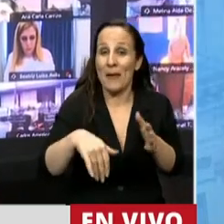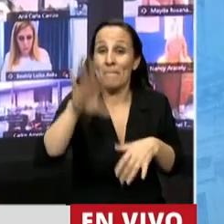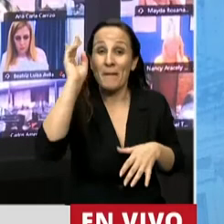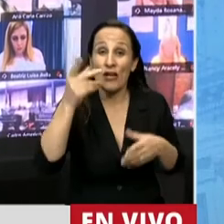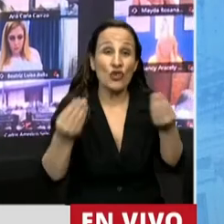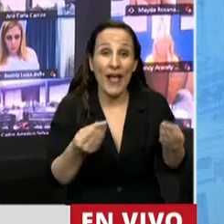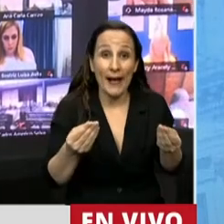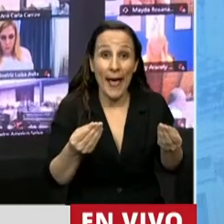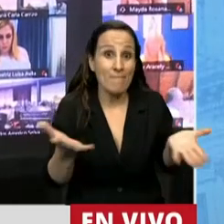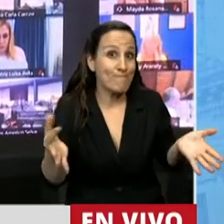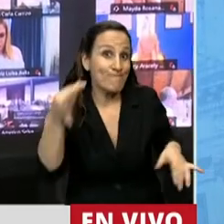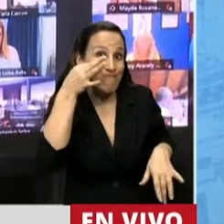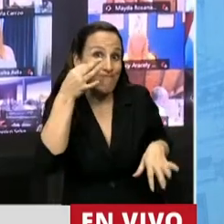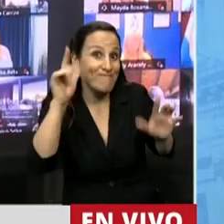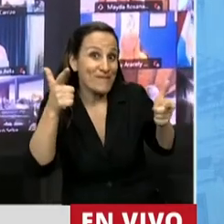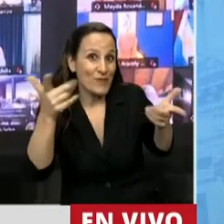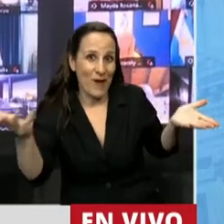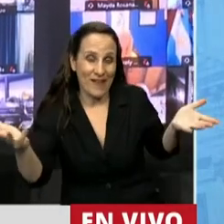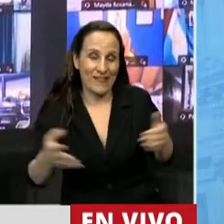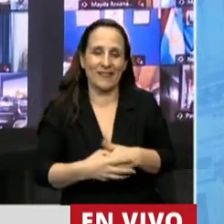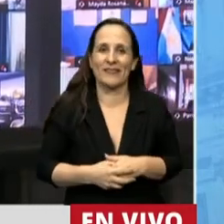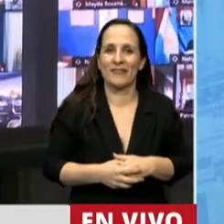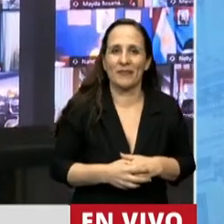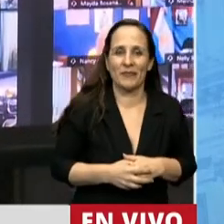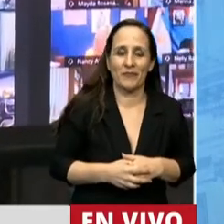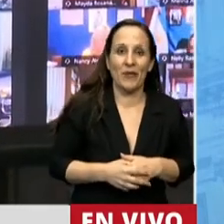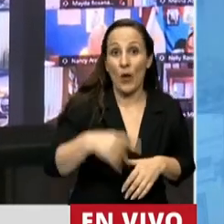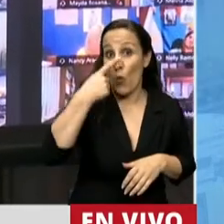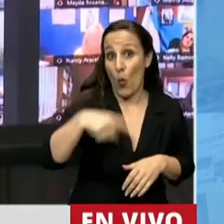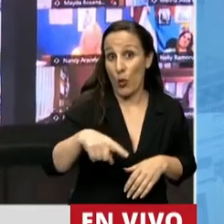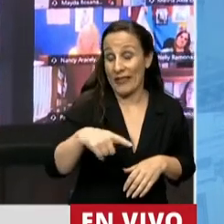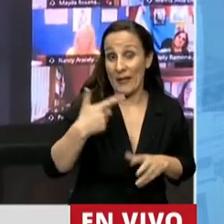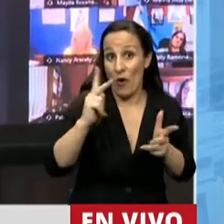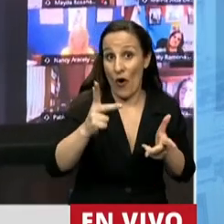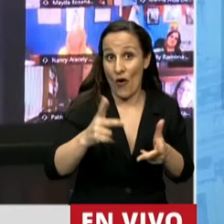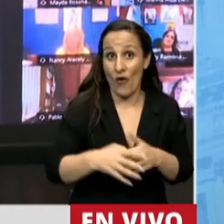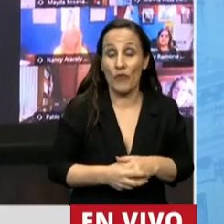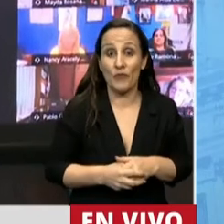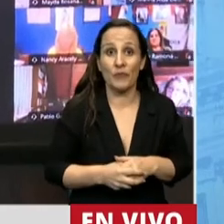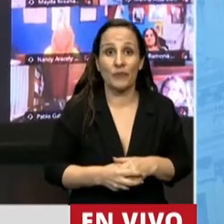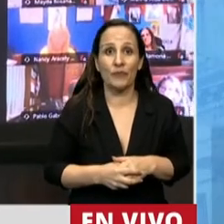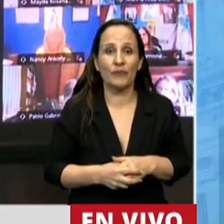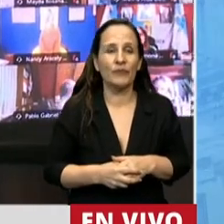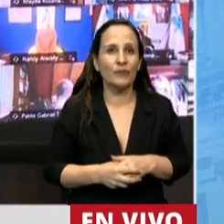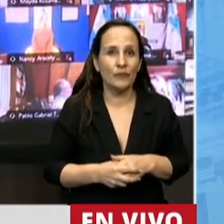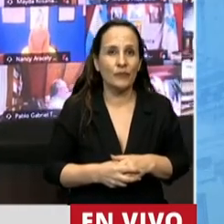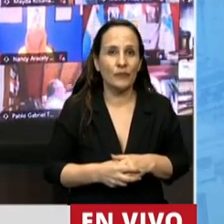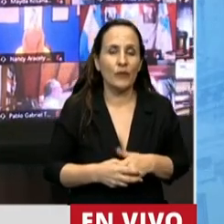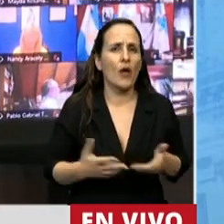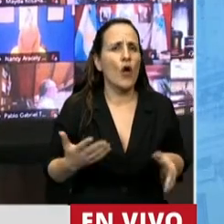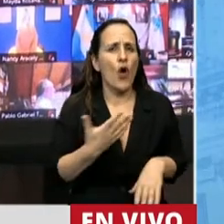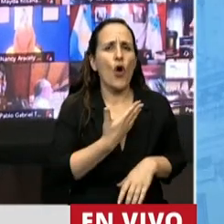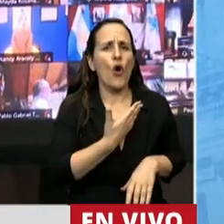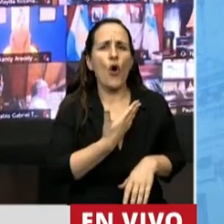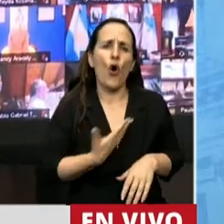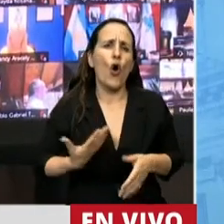a puertas cerradas y sin testigos. Y por último, que se insta, obviamente, a los gobiernos no va a